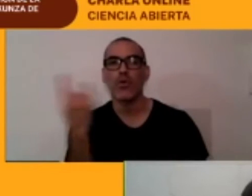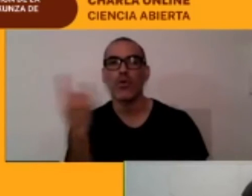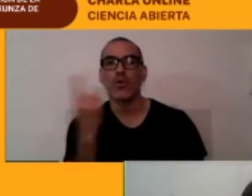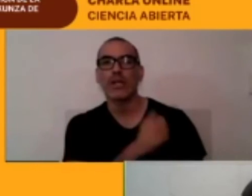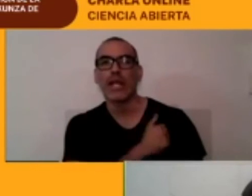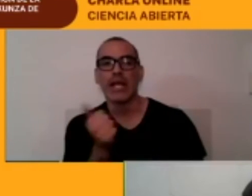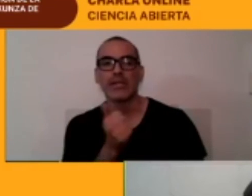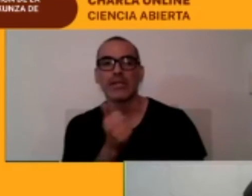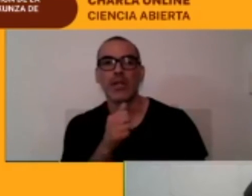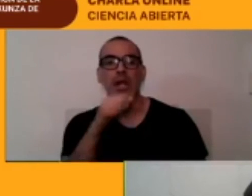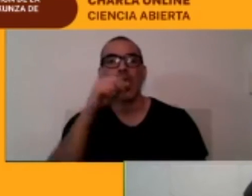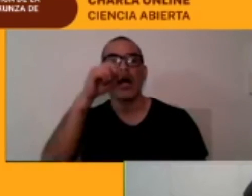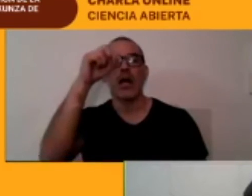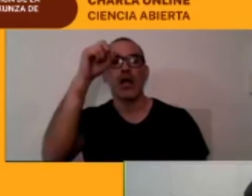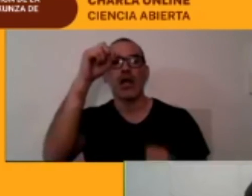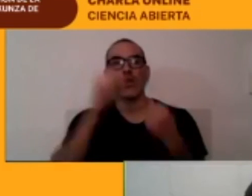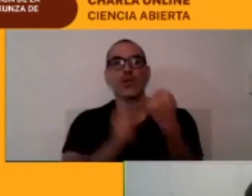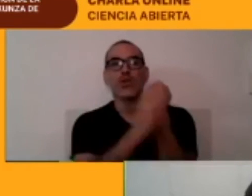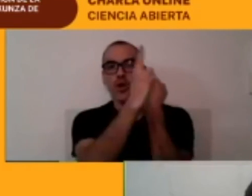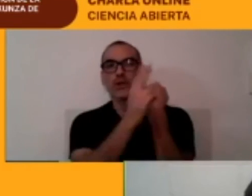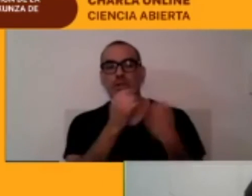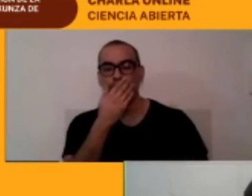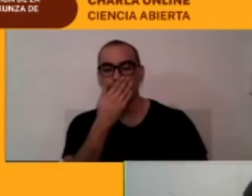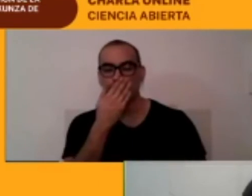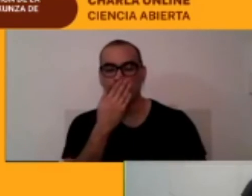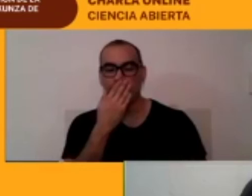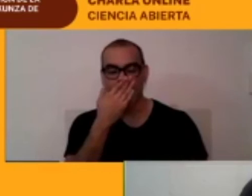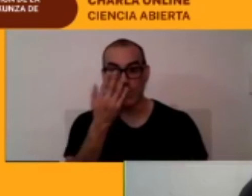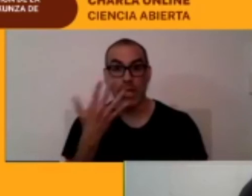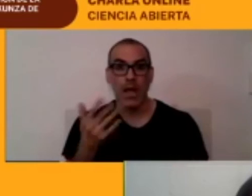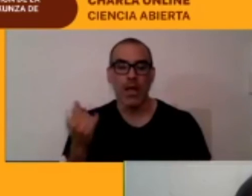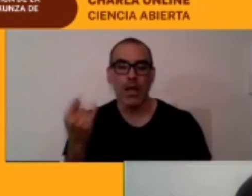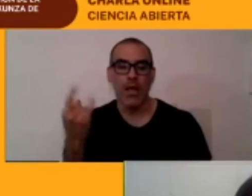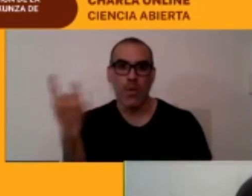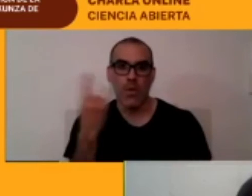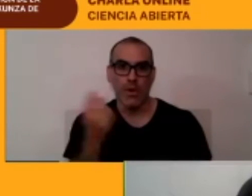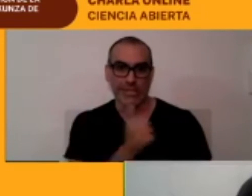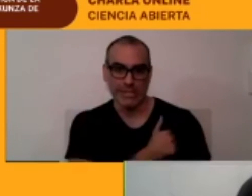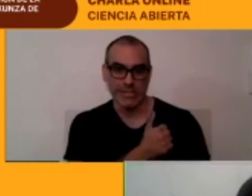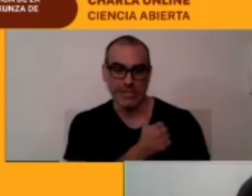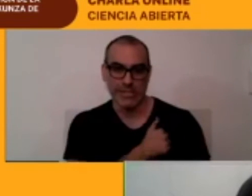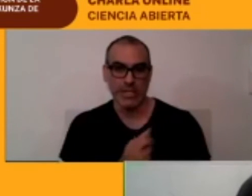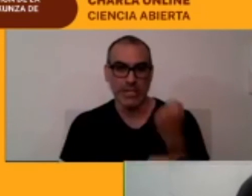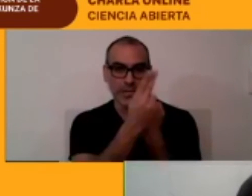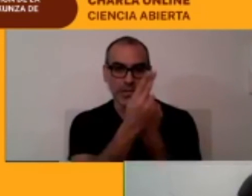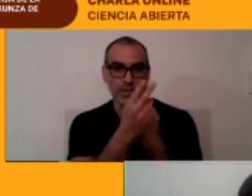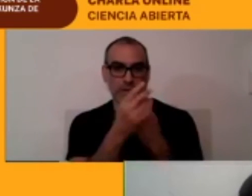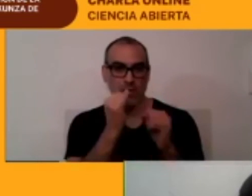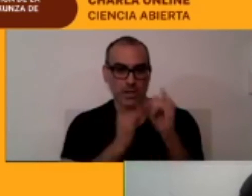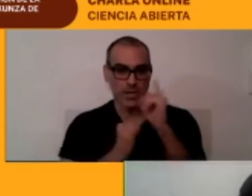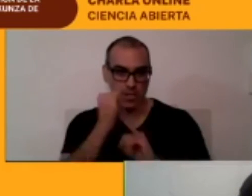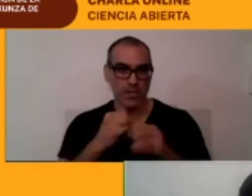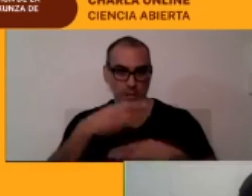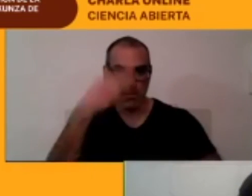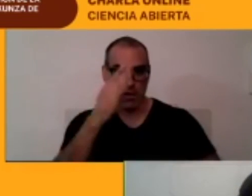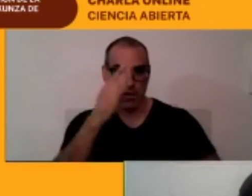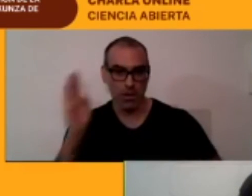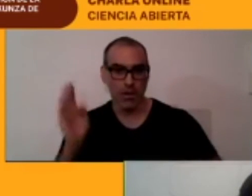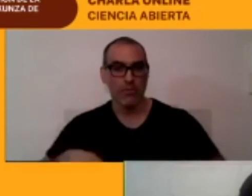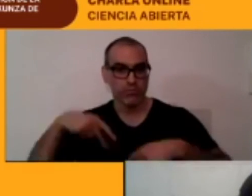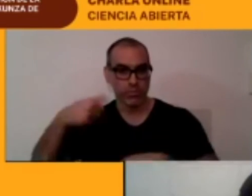Universidad Católica del Norte está funcionando por internet yo invito a ¿cuál era el nombre de la persona?